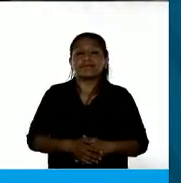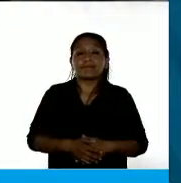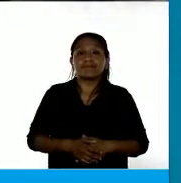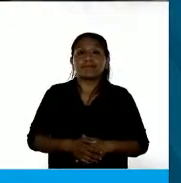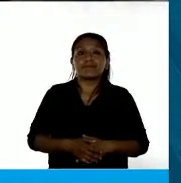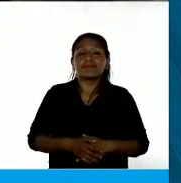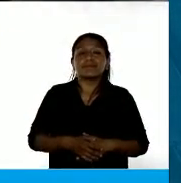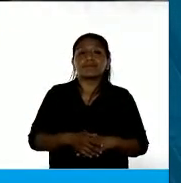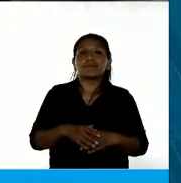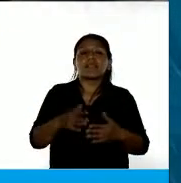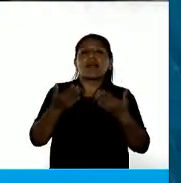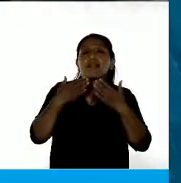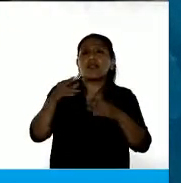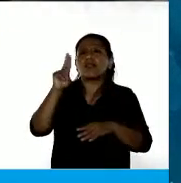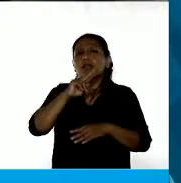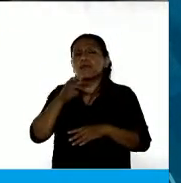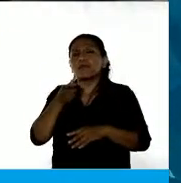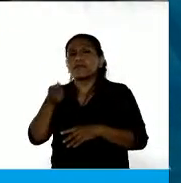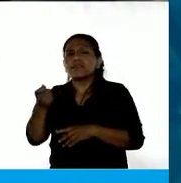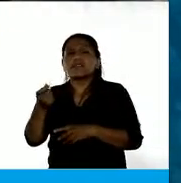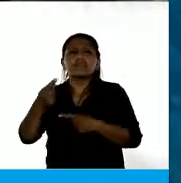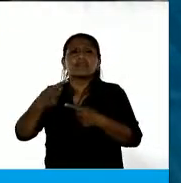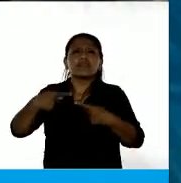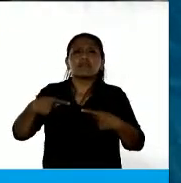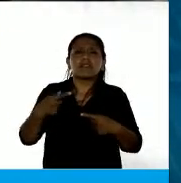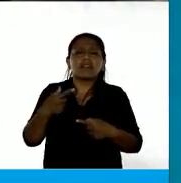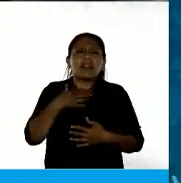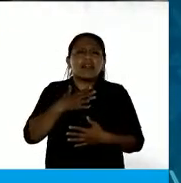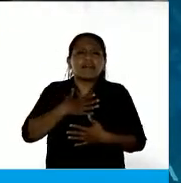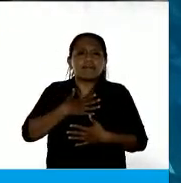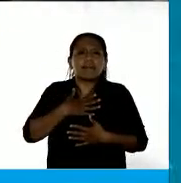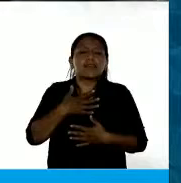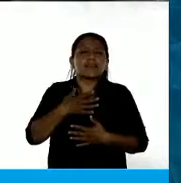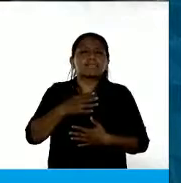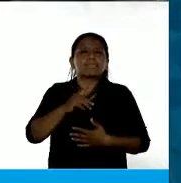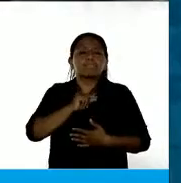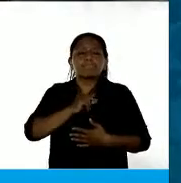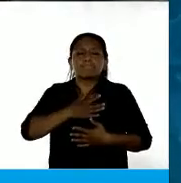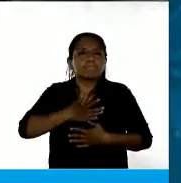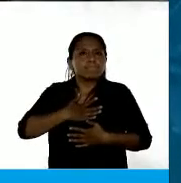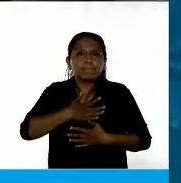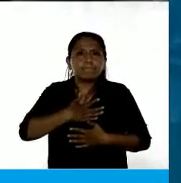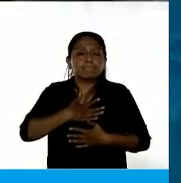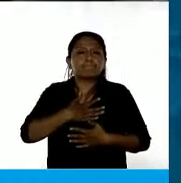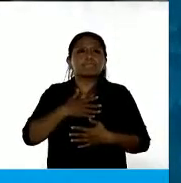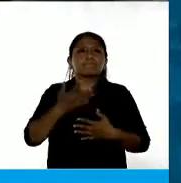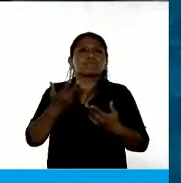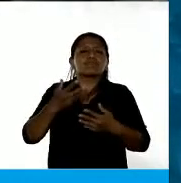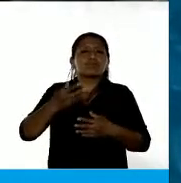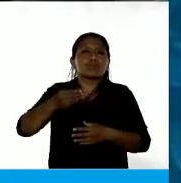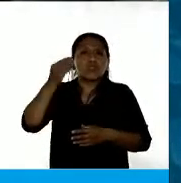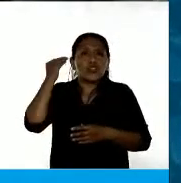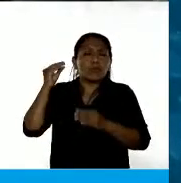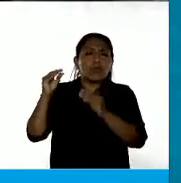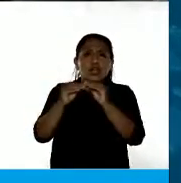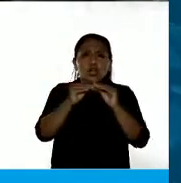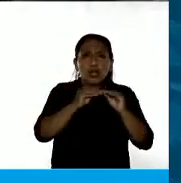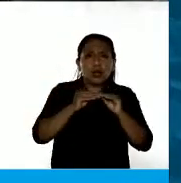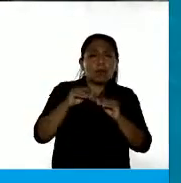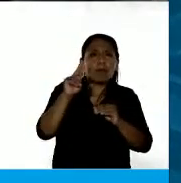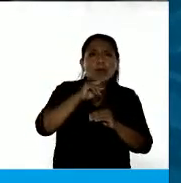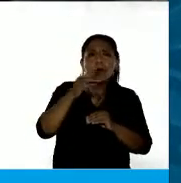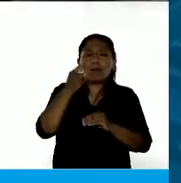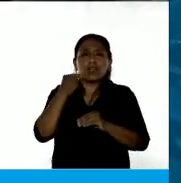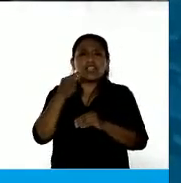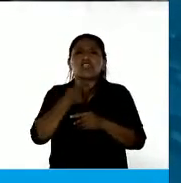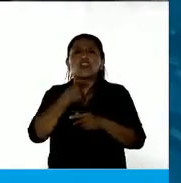Hablaron de femicidios y la verdad que a mí me moviliza un montón. Muchos de mis compañeros y compañeras saben, y no